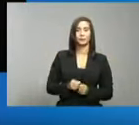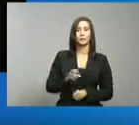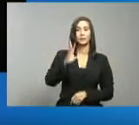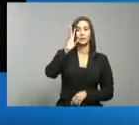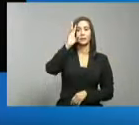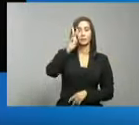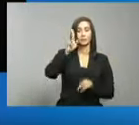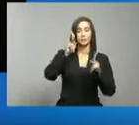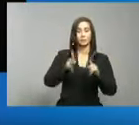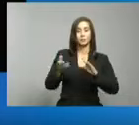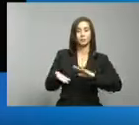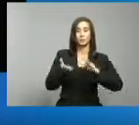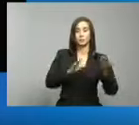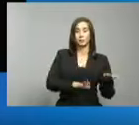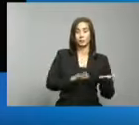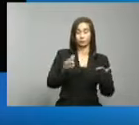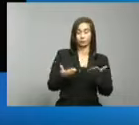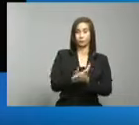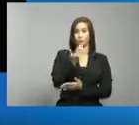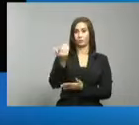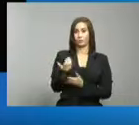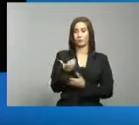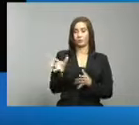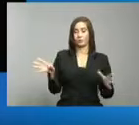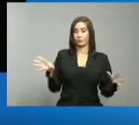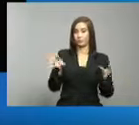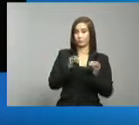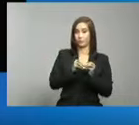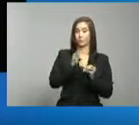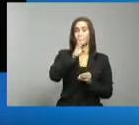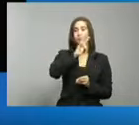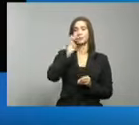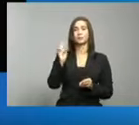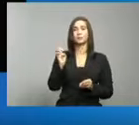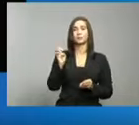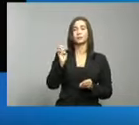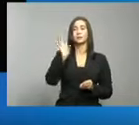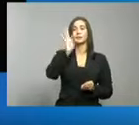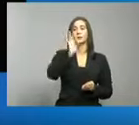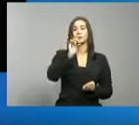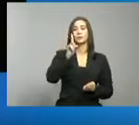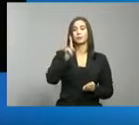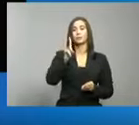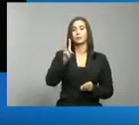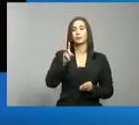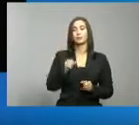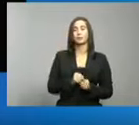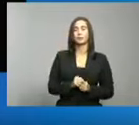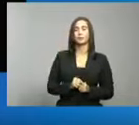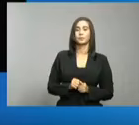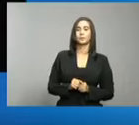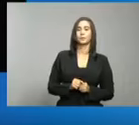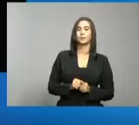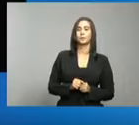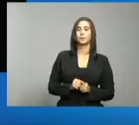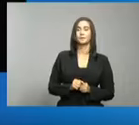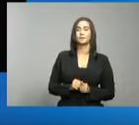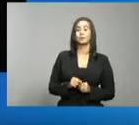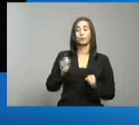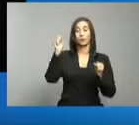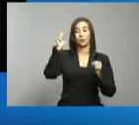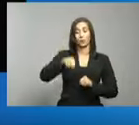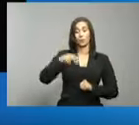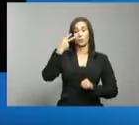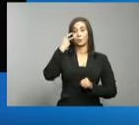para un total de 691. La correlación puede verse en la gráfica